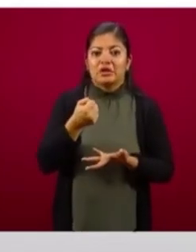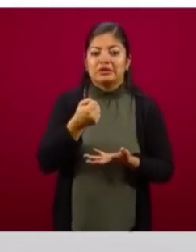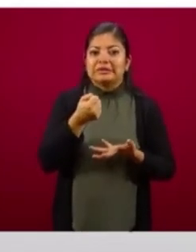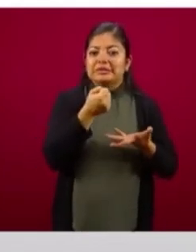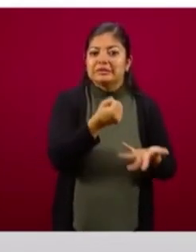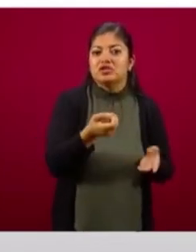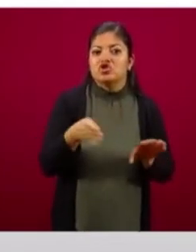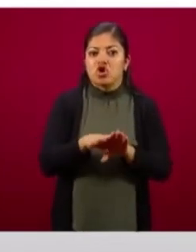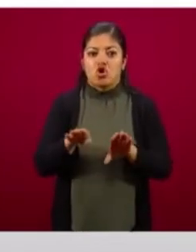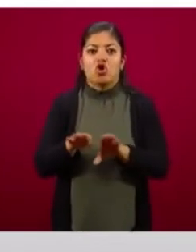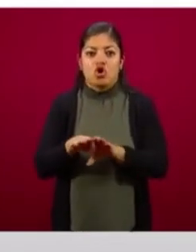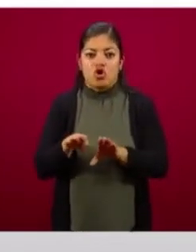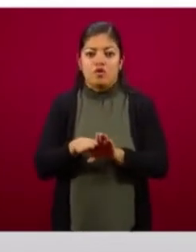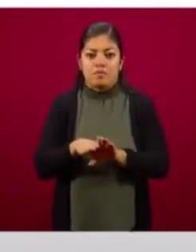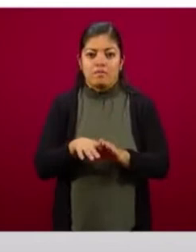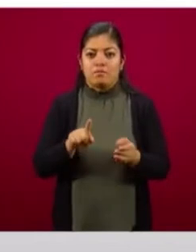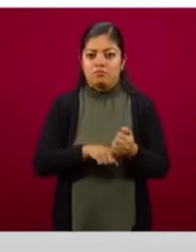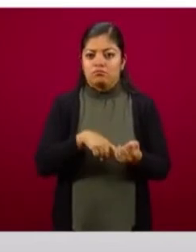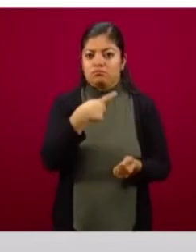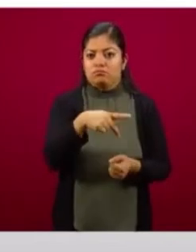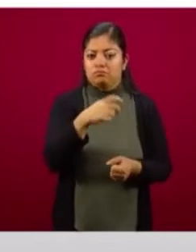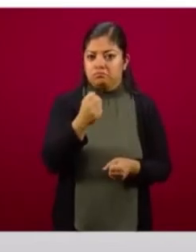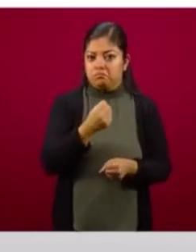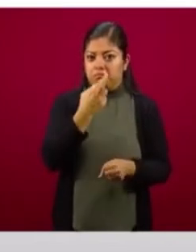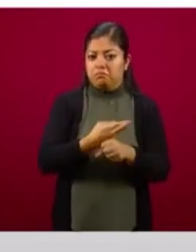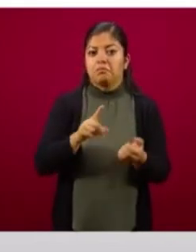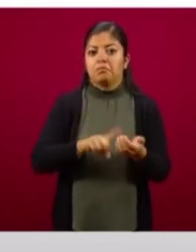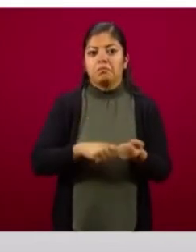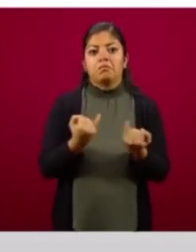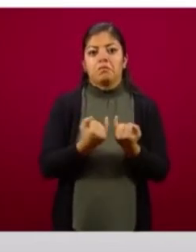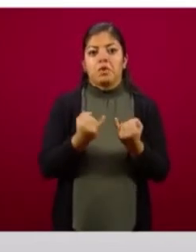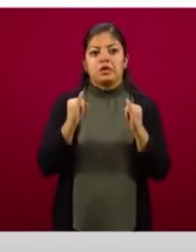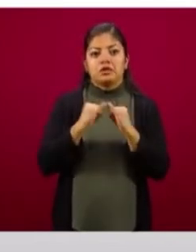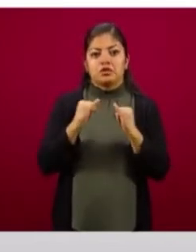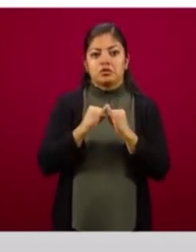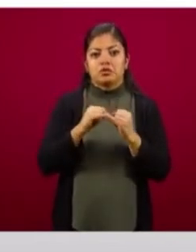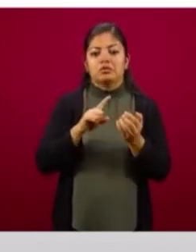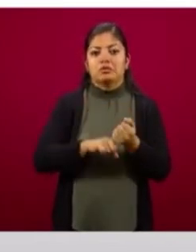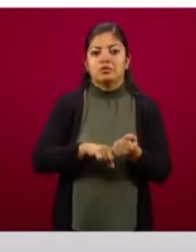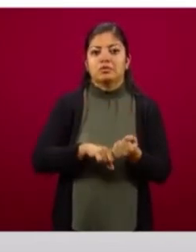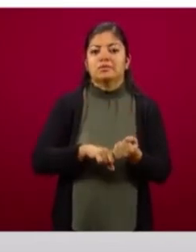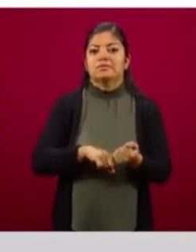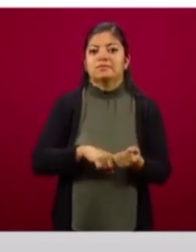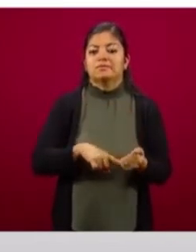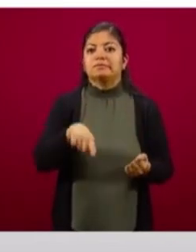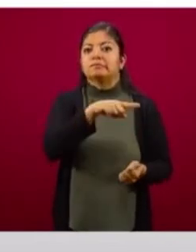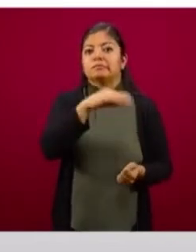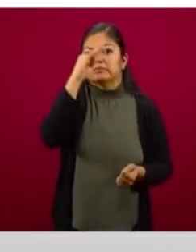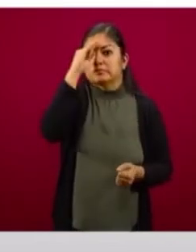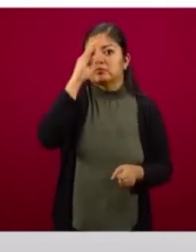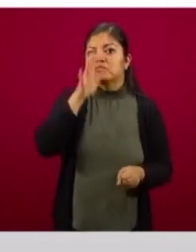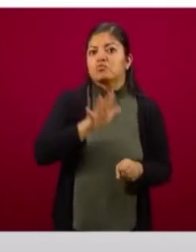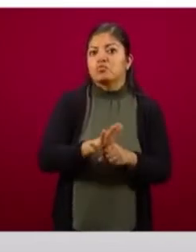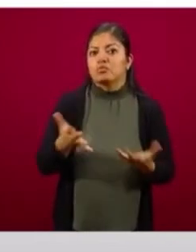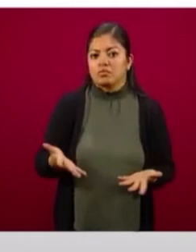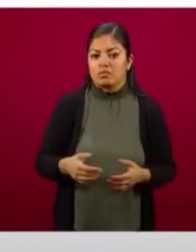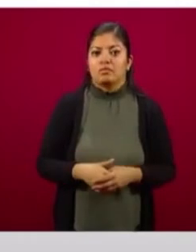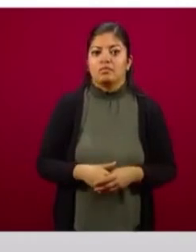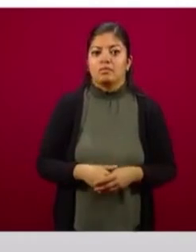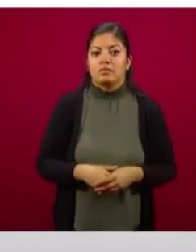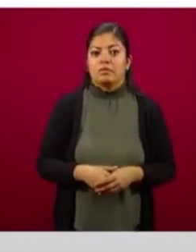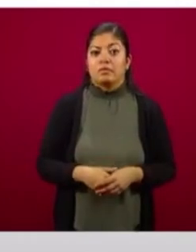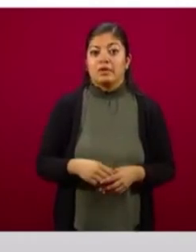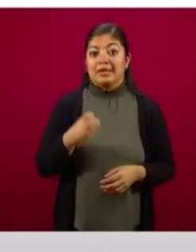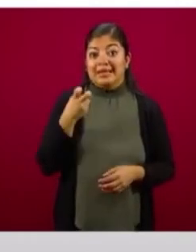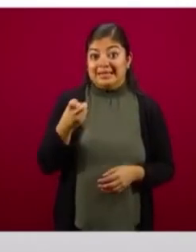Y aquí está el origen de estos programas. Como ustedes pueden apreciar en esta gráfica, en todo